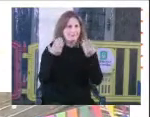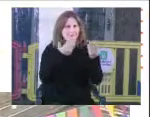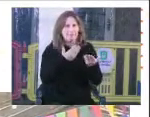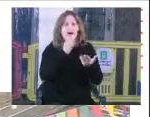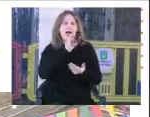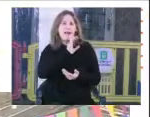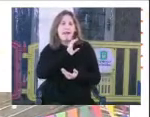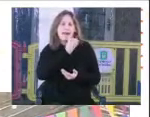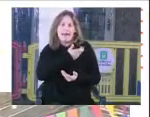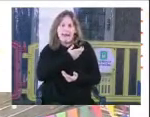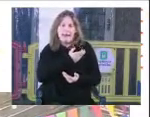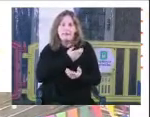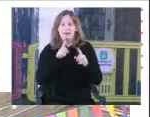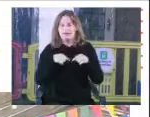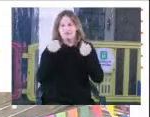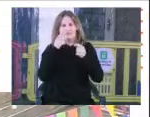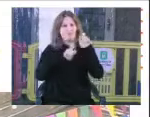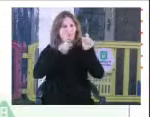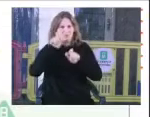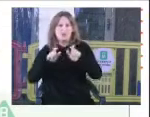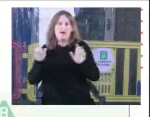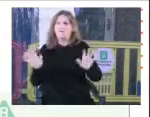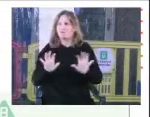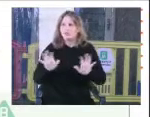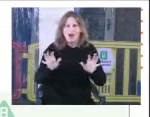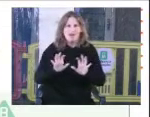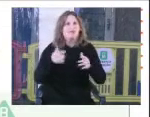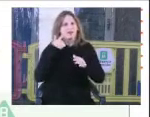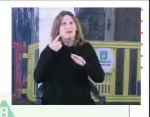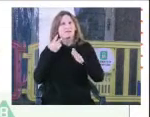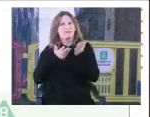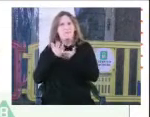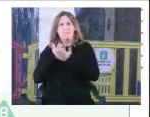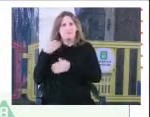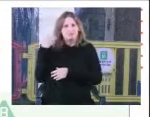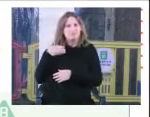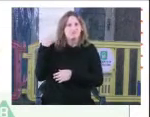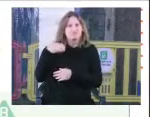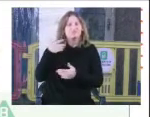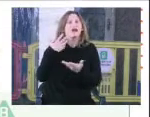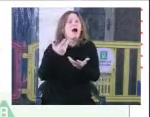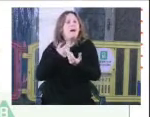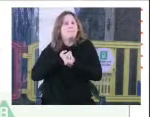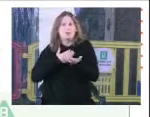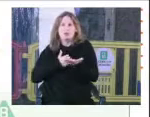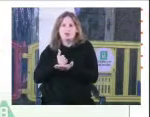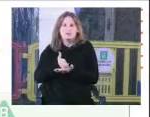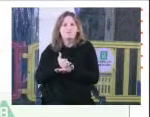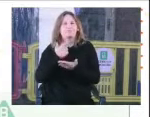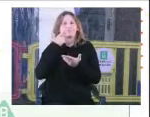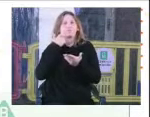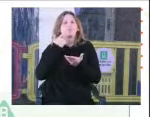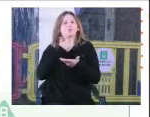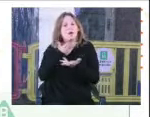los que nos abren la puerta cuando entramos a molestar por todo el apoyo que hemos tenido en una